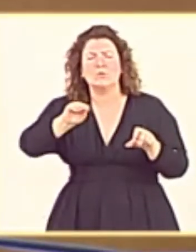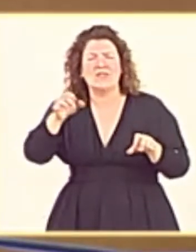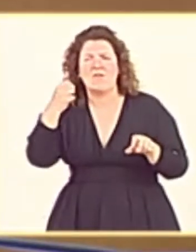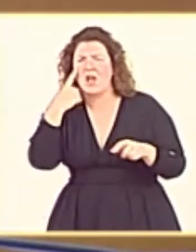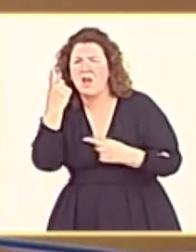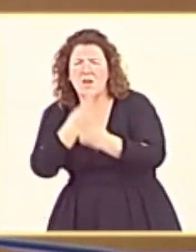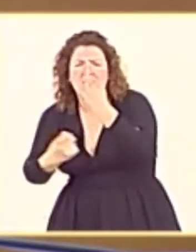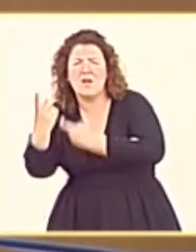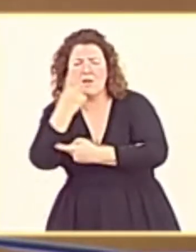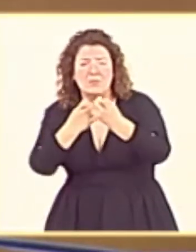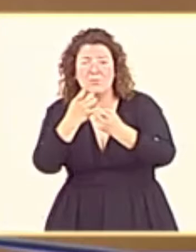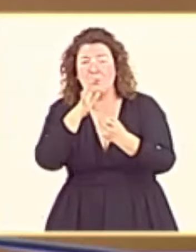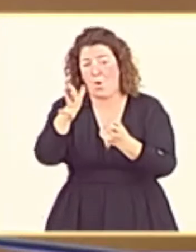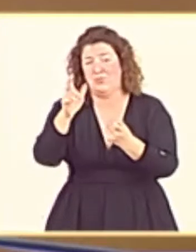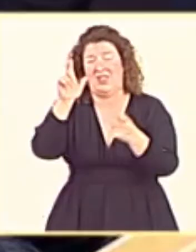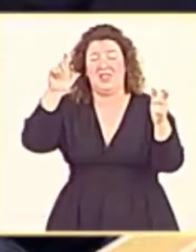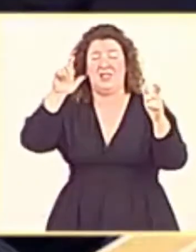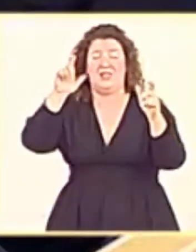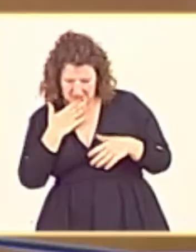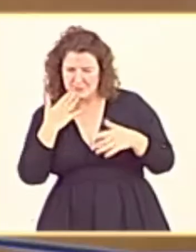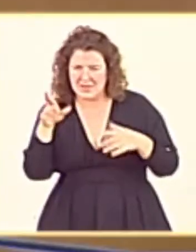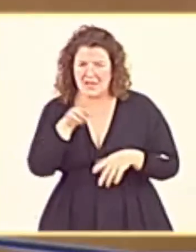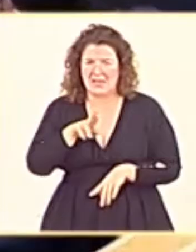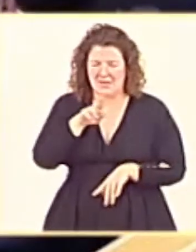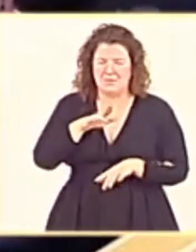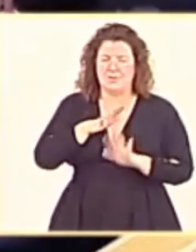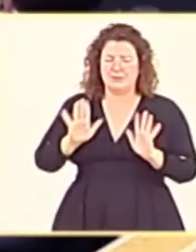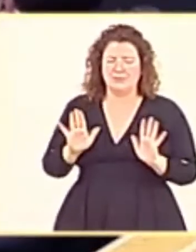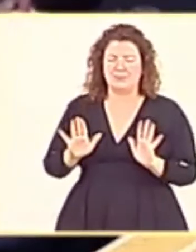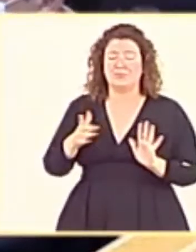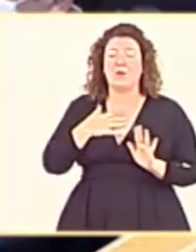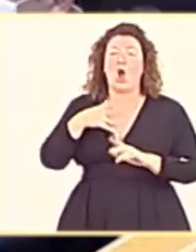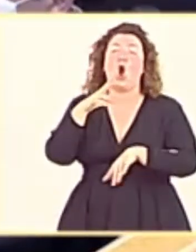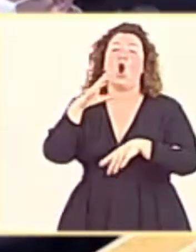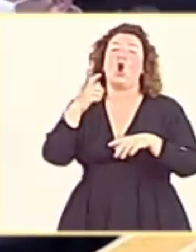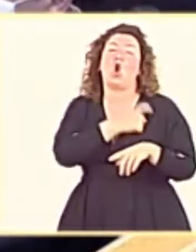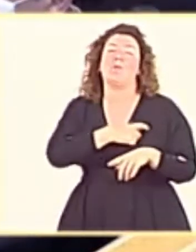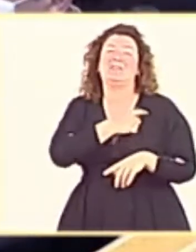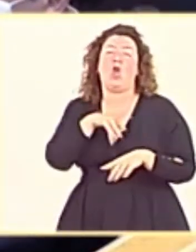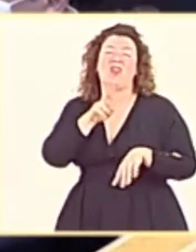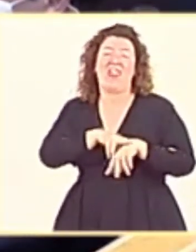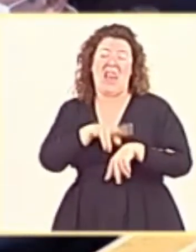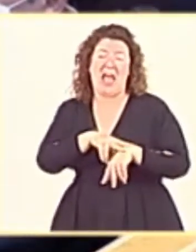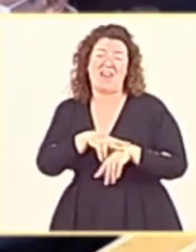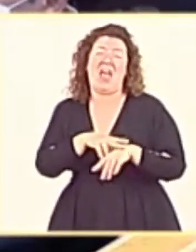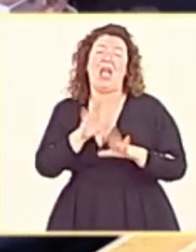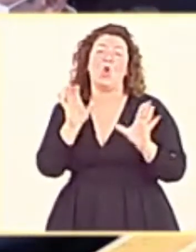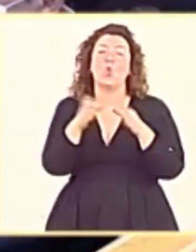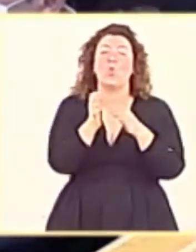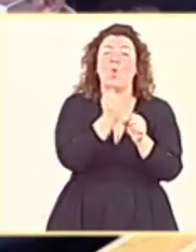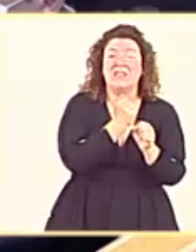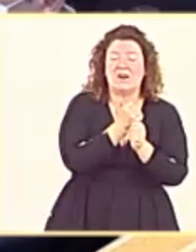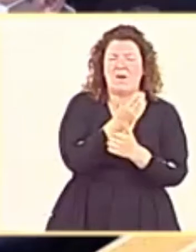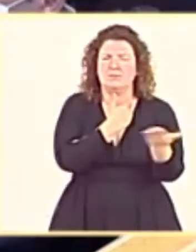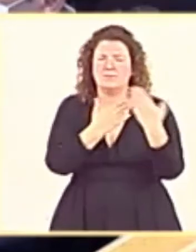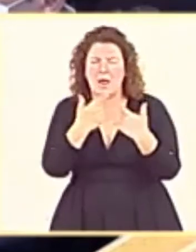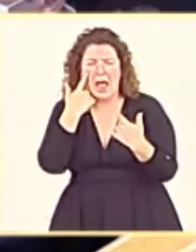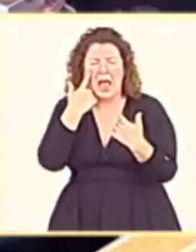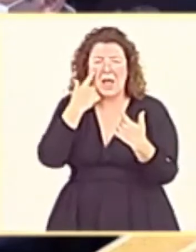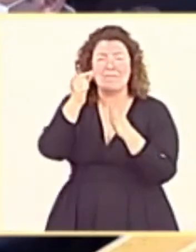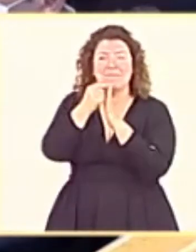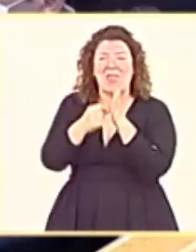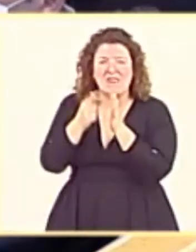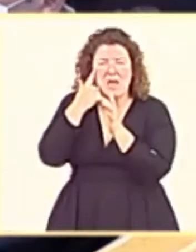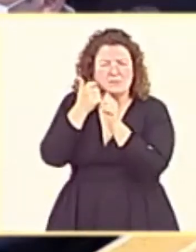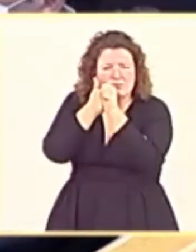los territorios que se ve afectado por la despoblación. Esa comisión delegada del Gobierno y sus grupos de trabajo nos permite dar un seguimiento de todas las